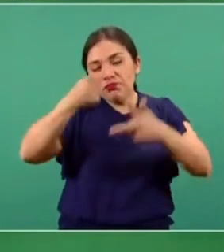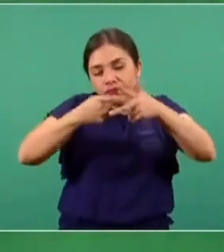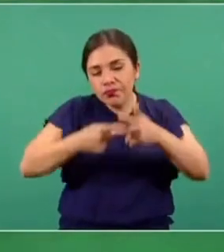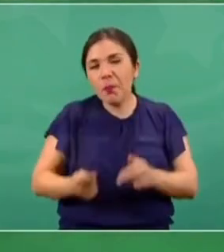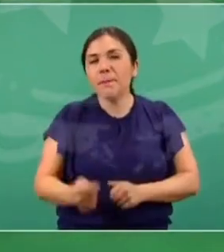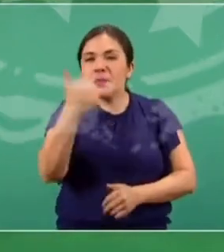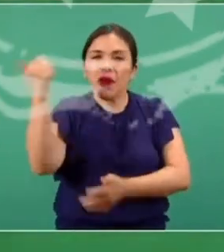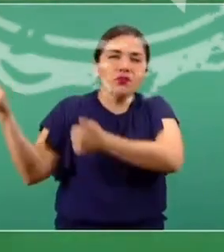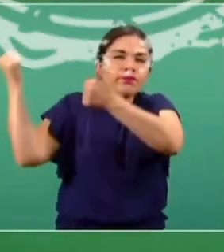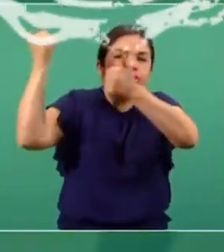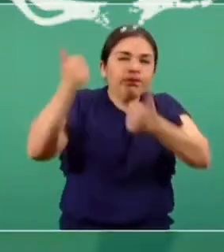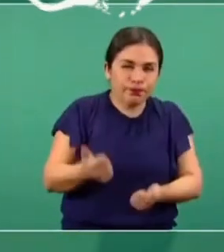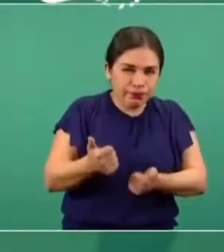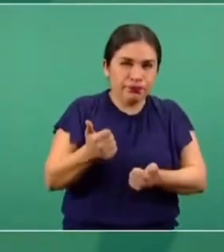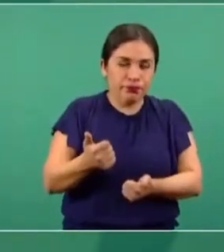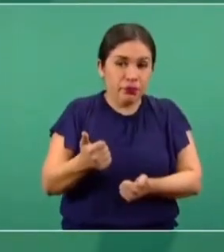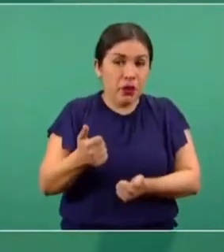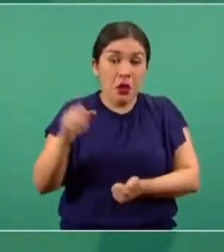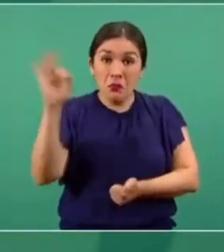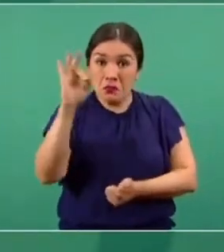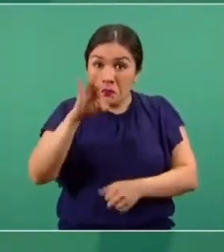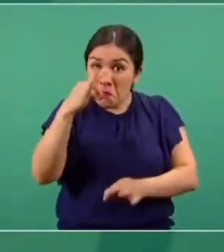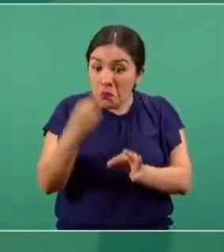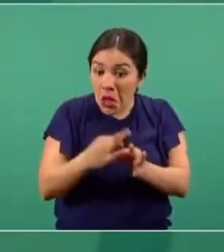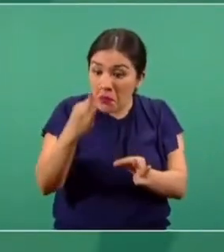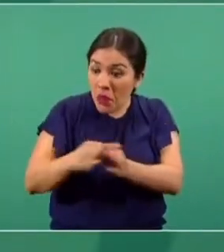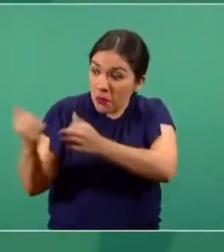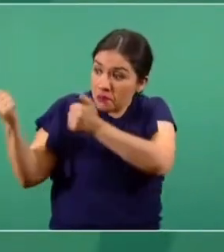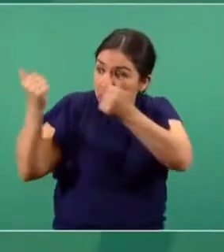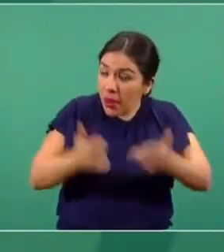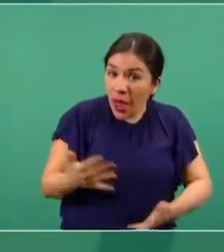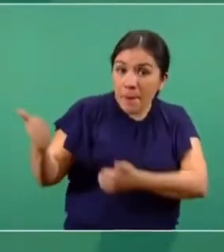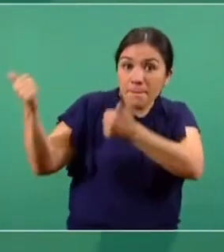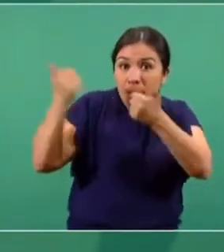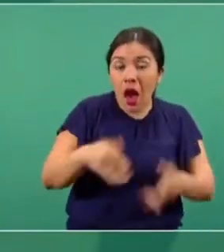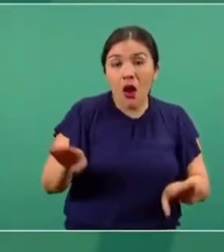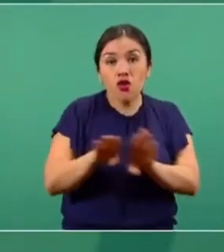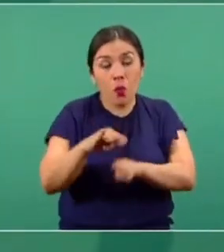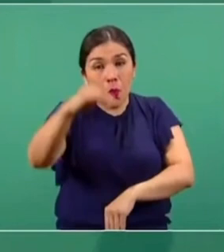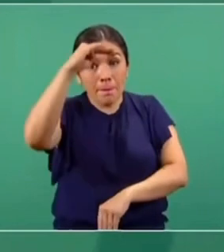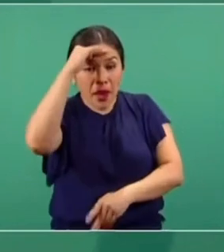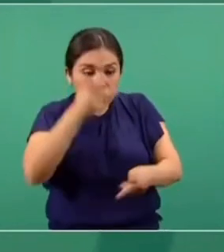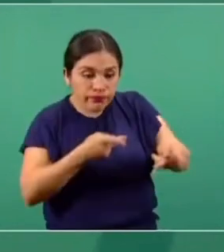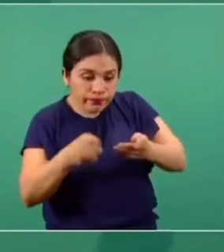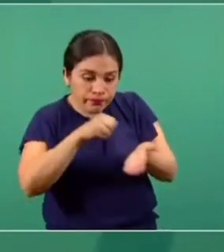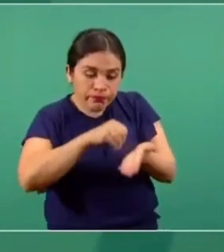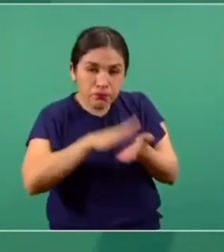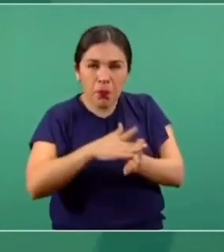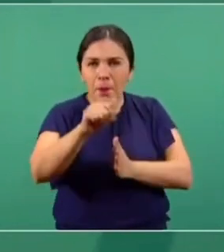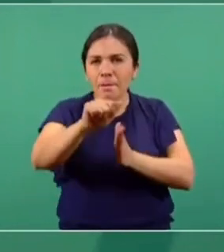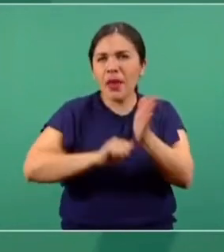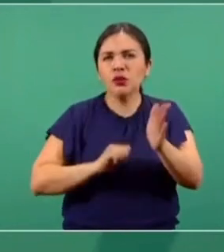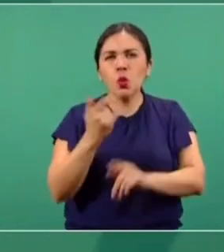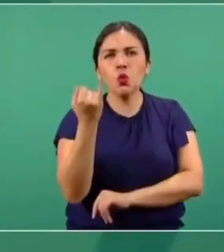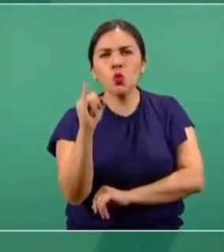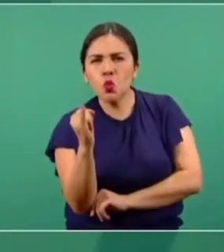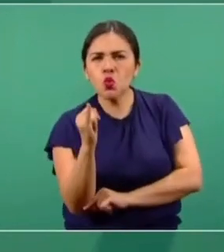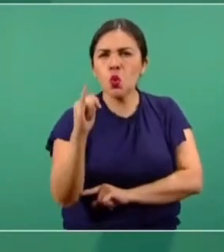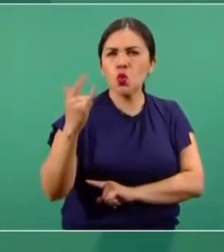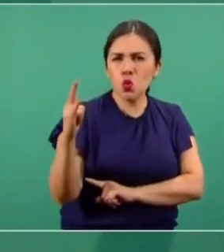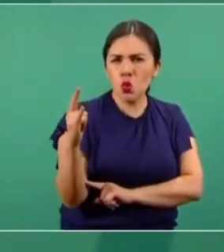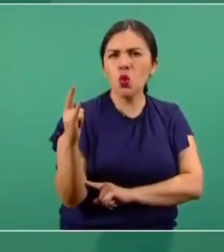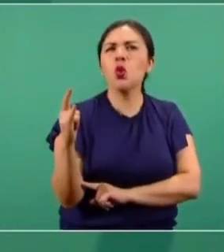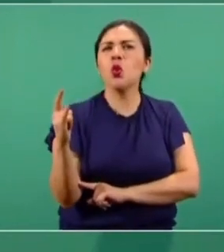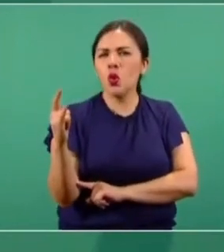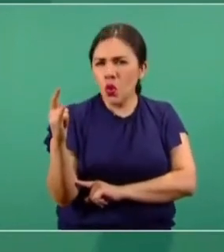las entregas y que si se entregan el número de dosis que se había proyectado al mes de junio o julio,